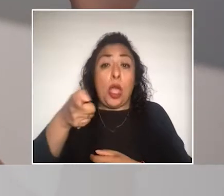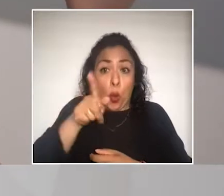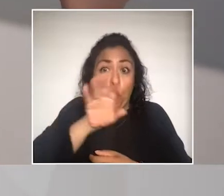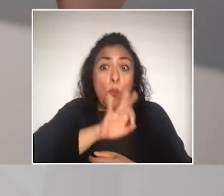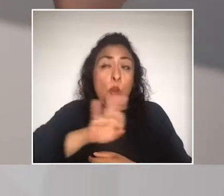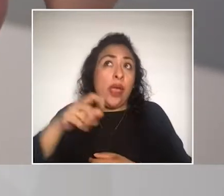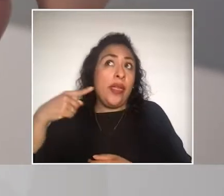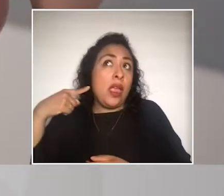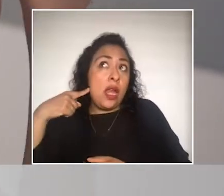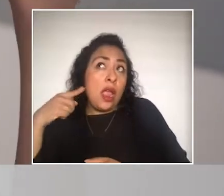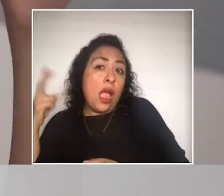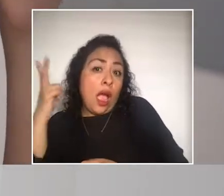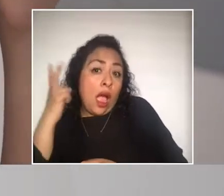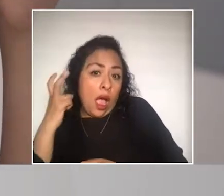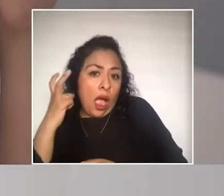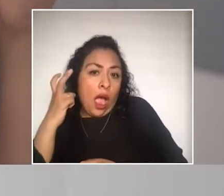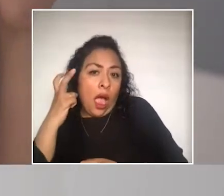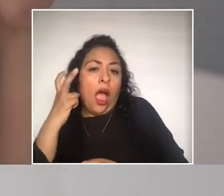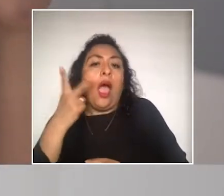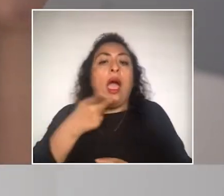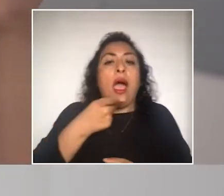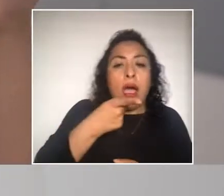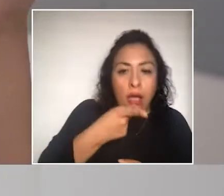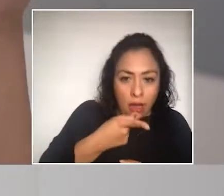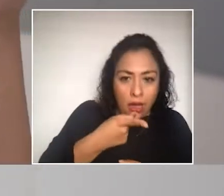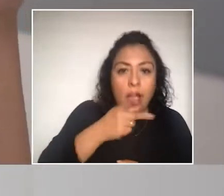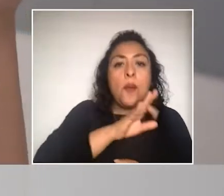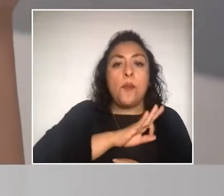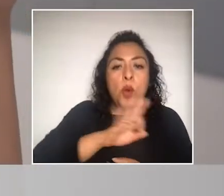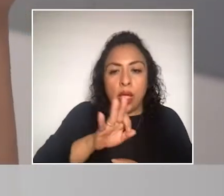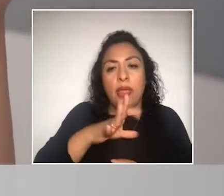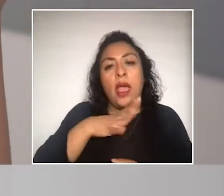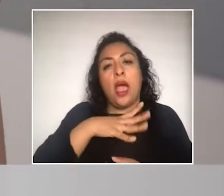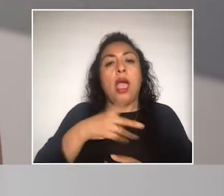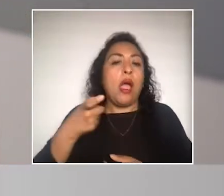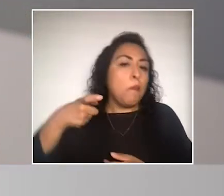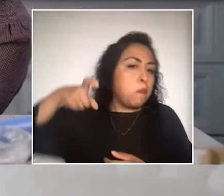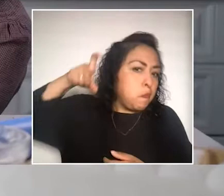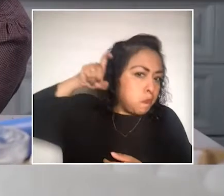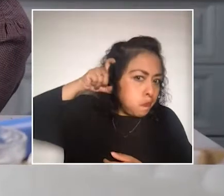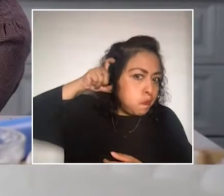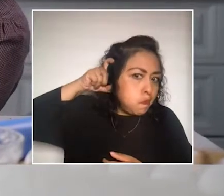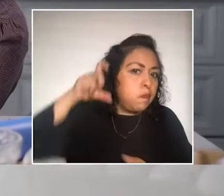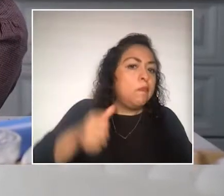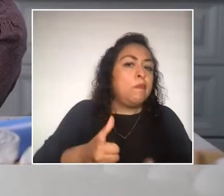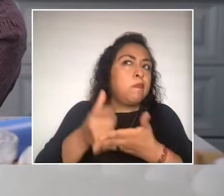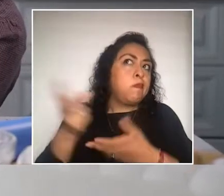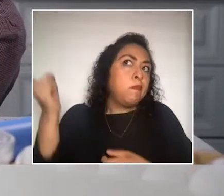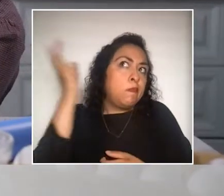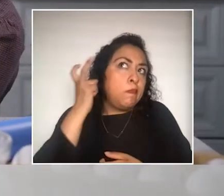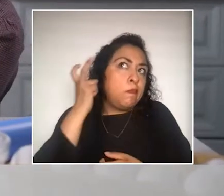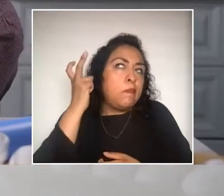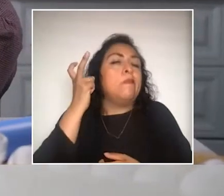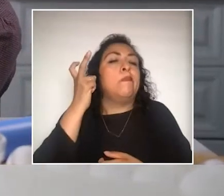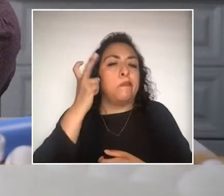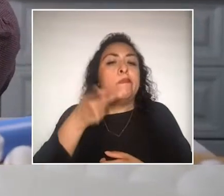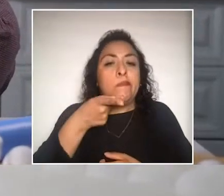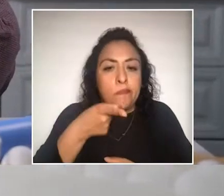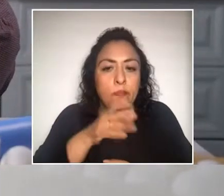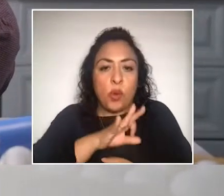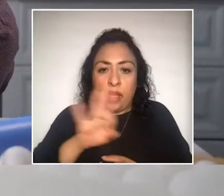tienen restos auditivos que con ayuda de un auxiliar pueden llegar a escuchar el lenguaje. Pero hay niños que